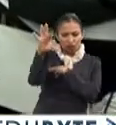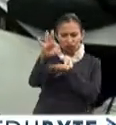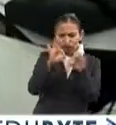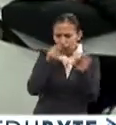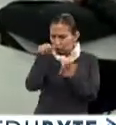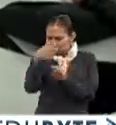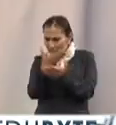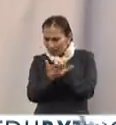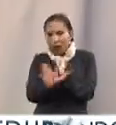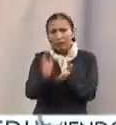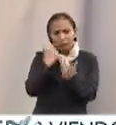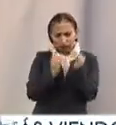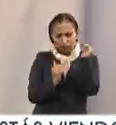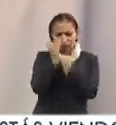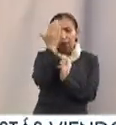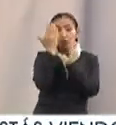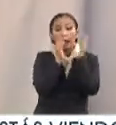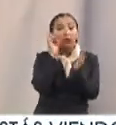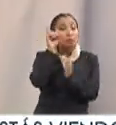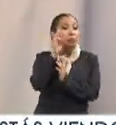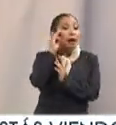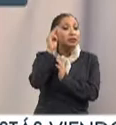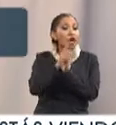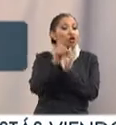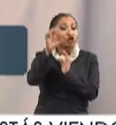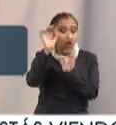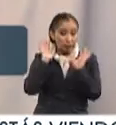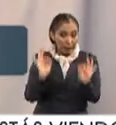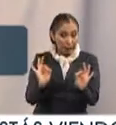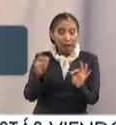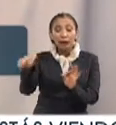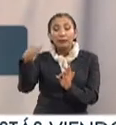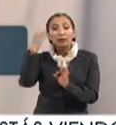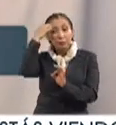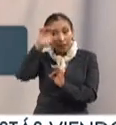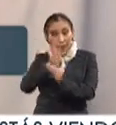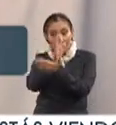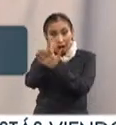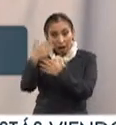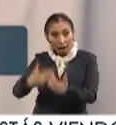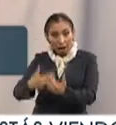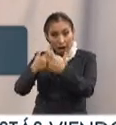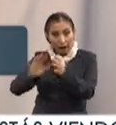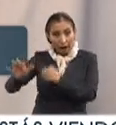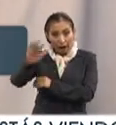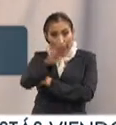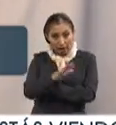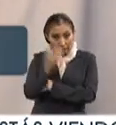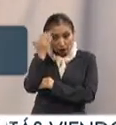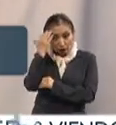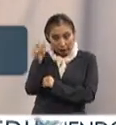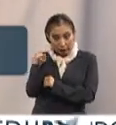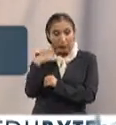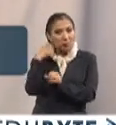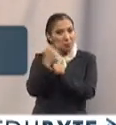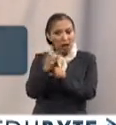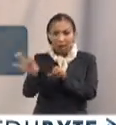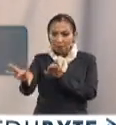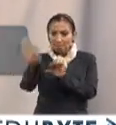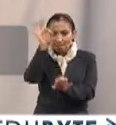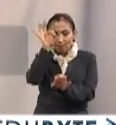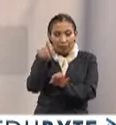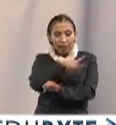docentes, aparte del nivel académico, tengan ya experiencia en el sector productivo. Ese es el primer filtro.